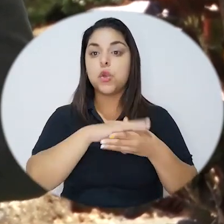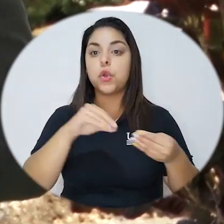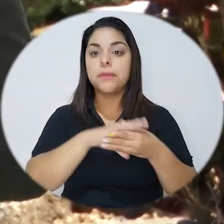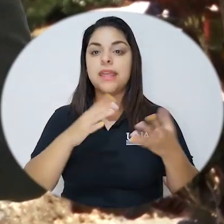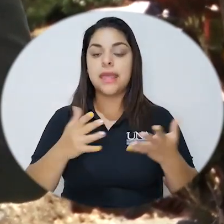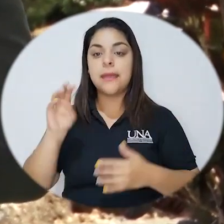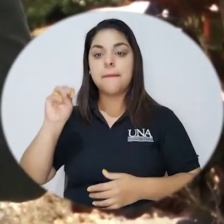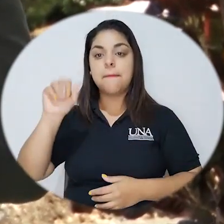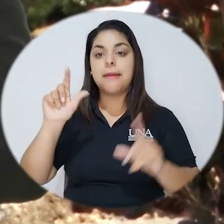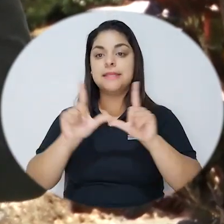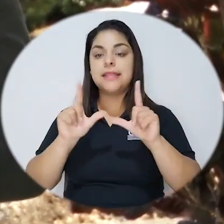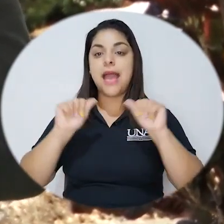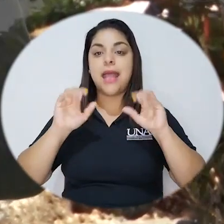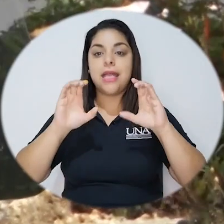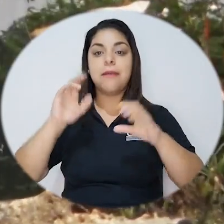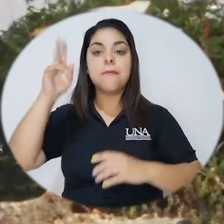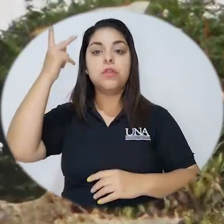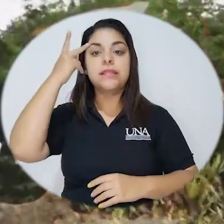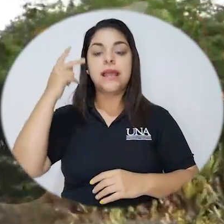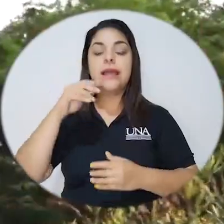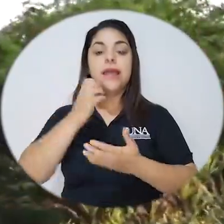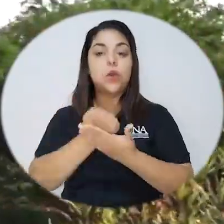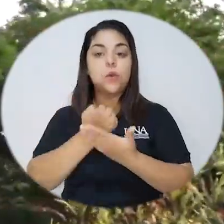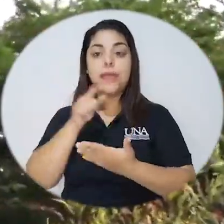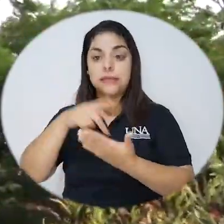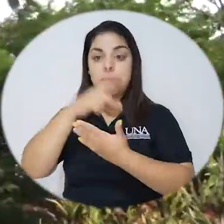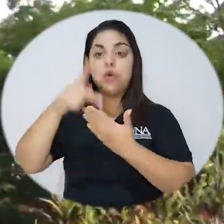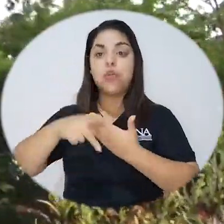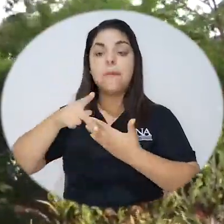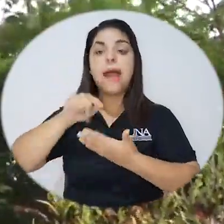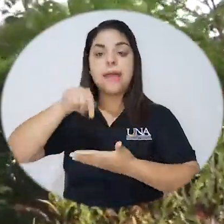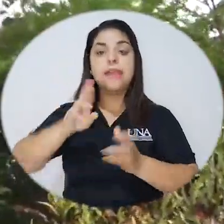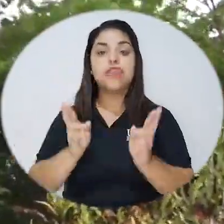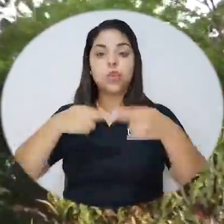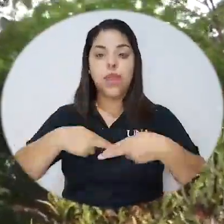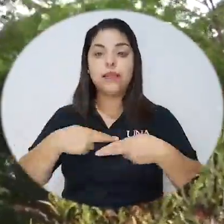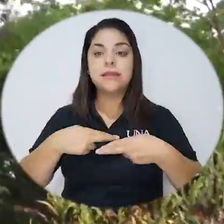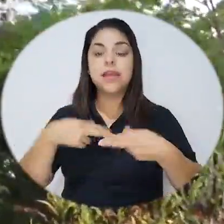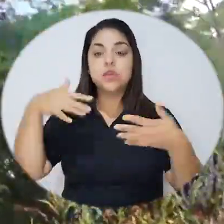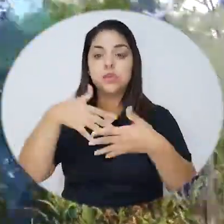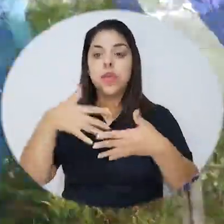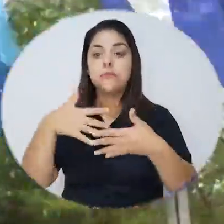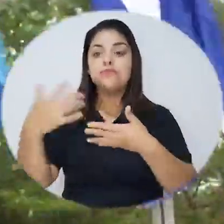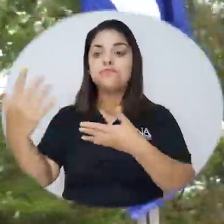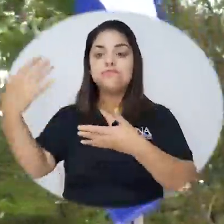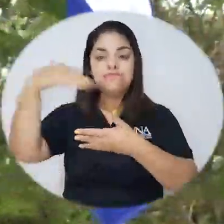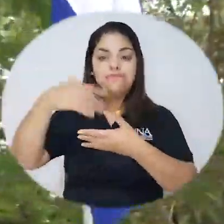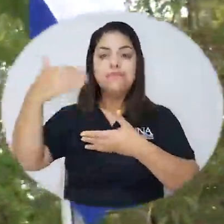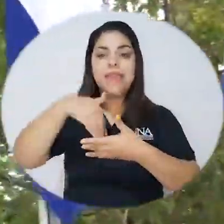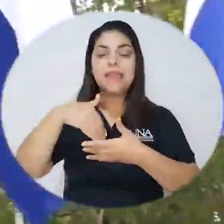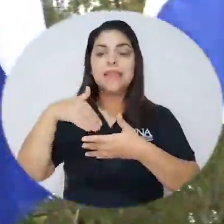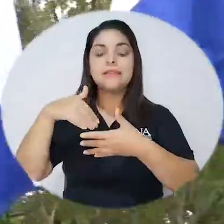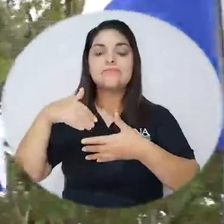comentarles es la maestría académica en política económica. Es un programa regional, eso quiere decir que recibimos estudiantes tanto nacionales